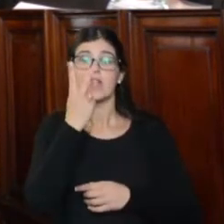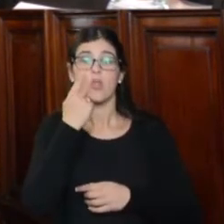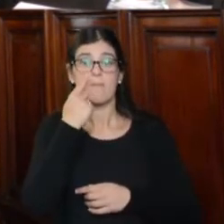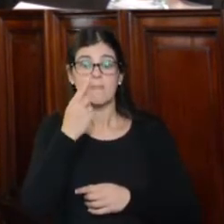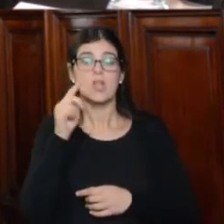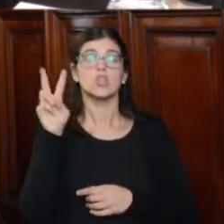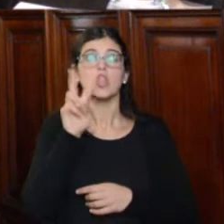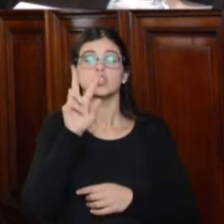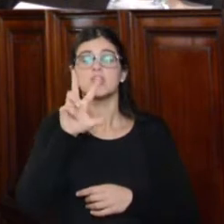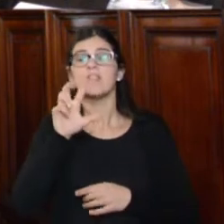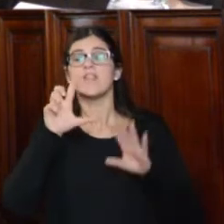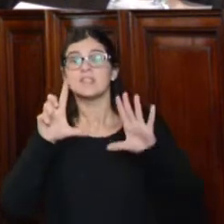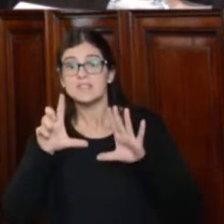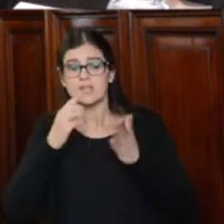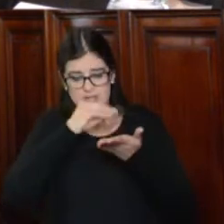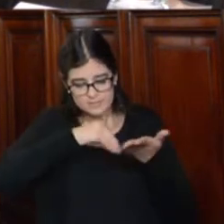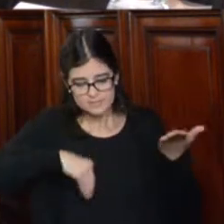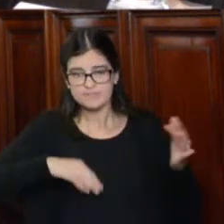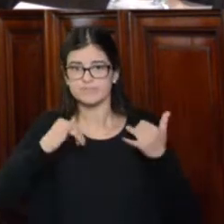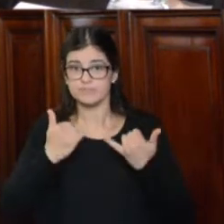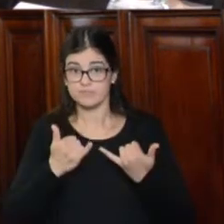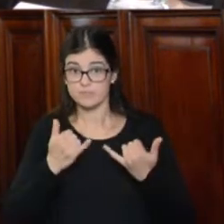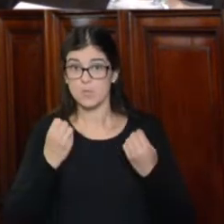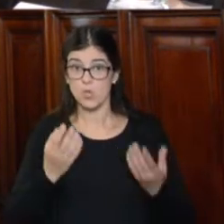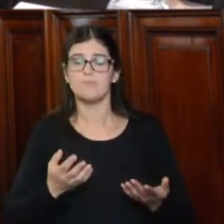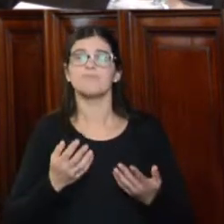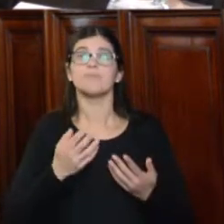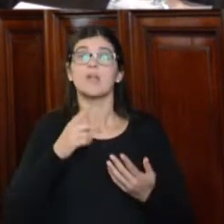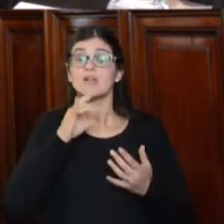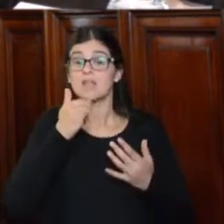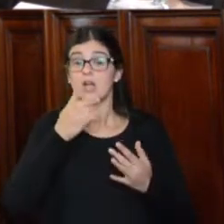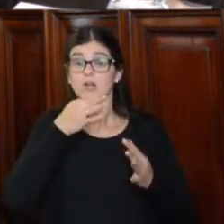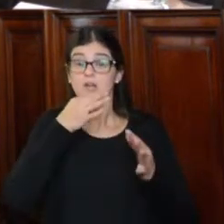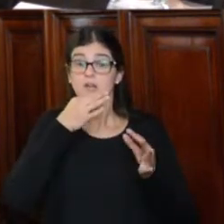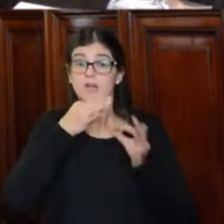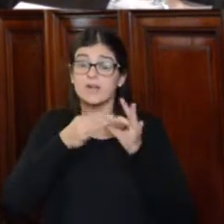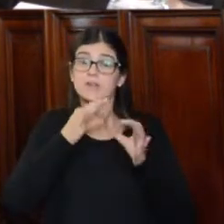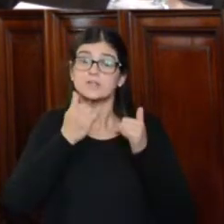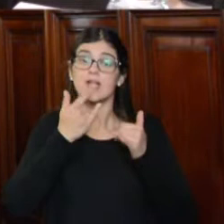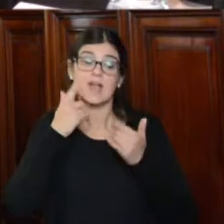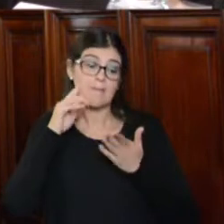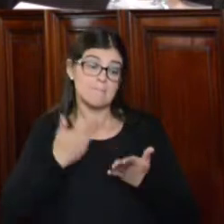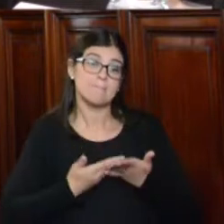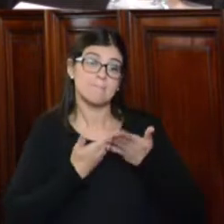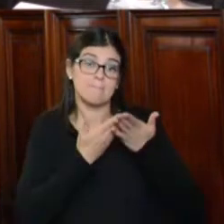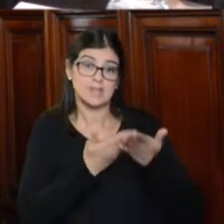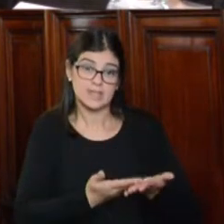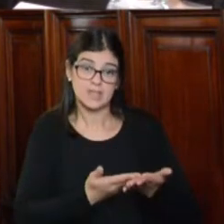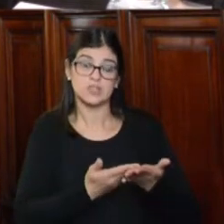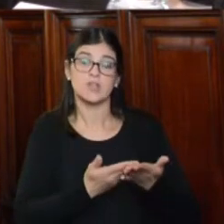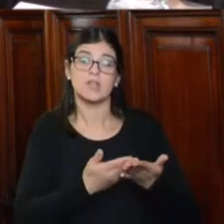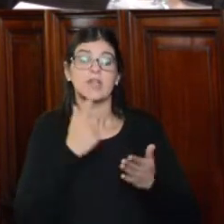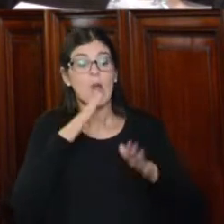.237 causas. En cuanto a las alegaciones que surgen de las presentaciones de que